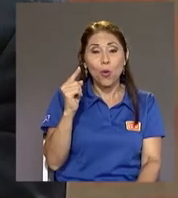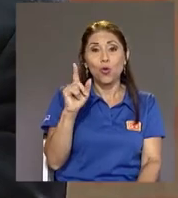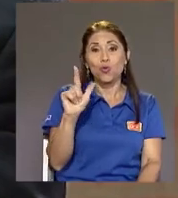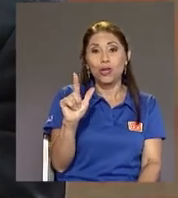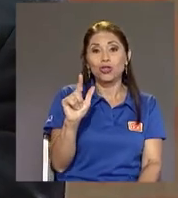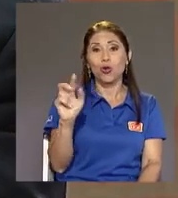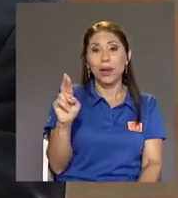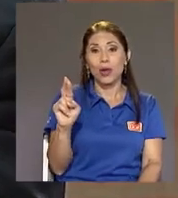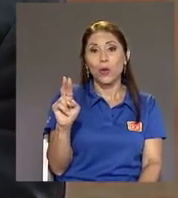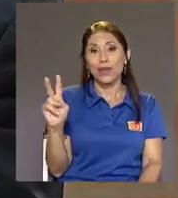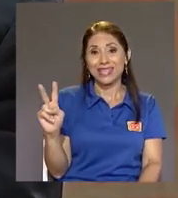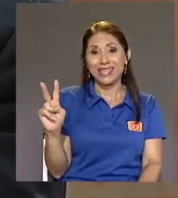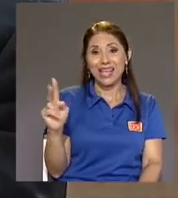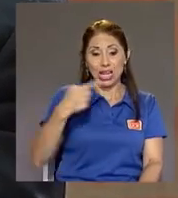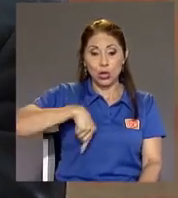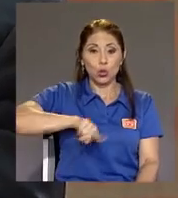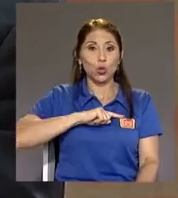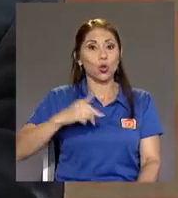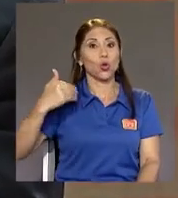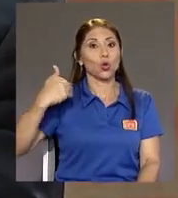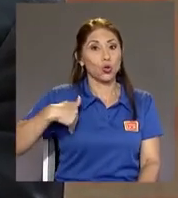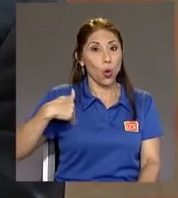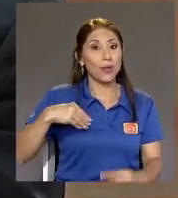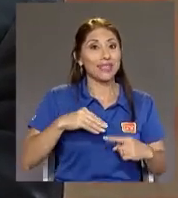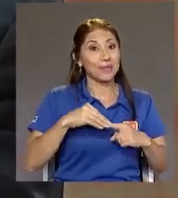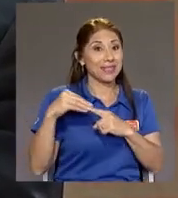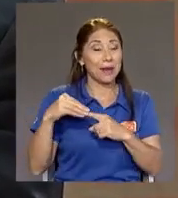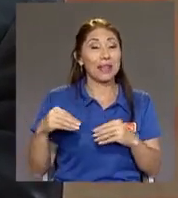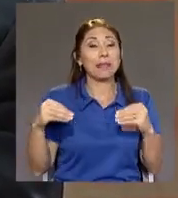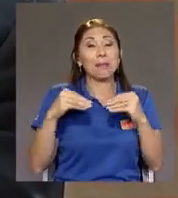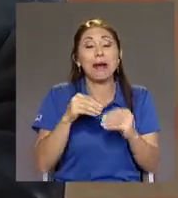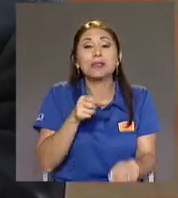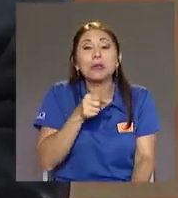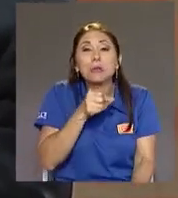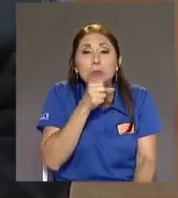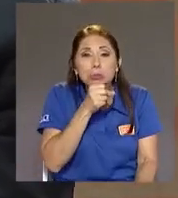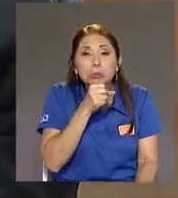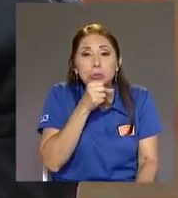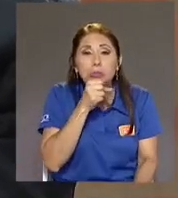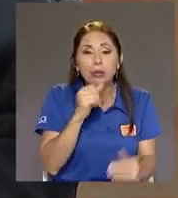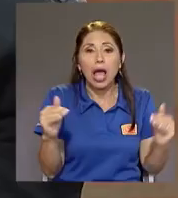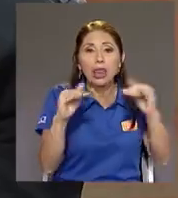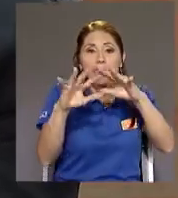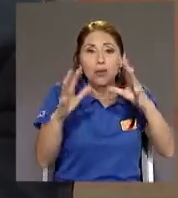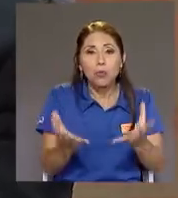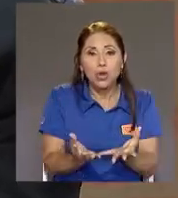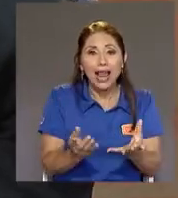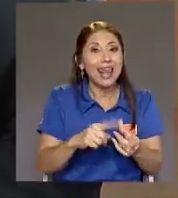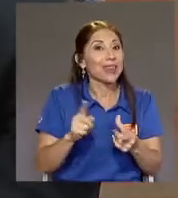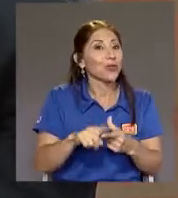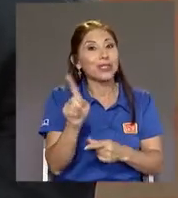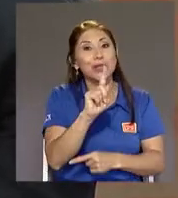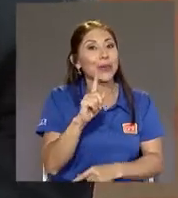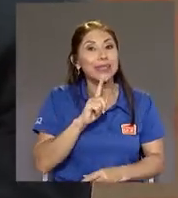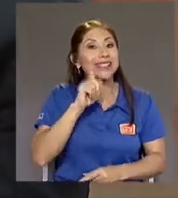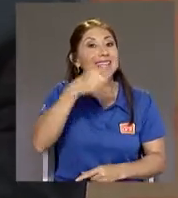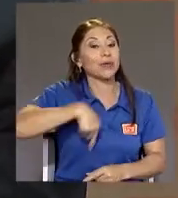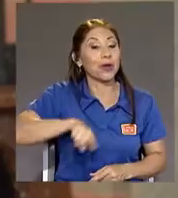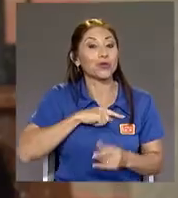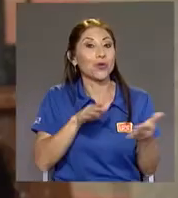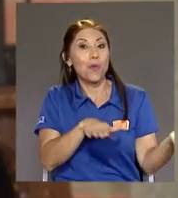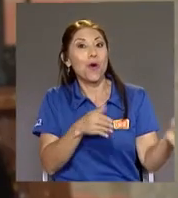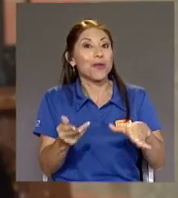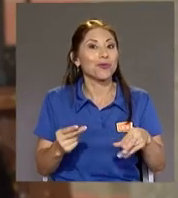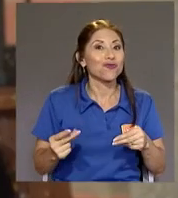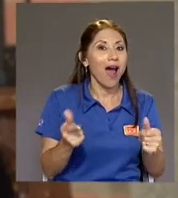hombres En particular Somos Extraordinariamente Longevos A nivel mundial Entonces no es tan cierto Que nos morimos Tan rápido Primer punto